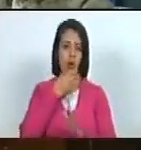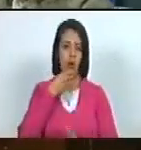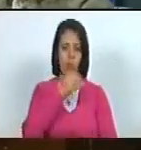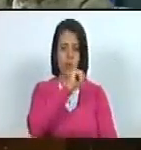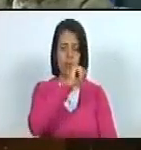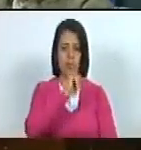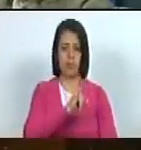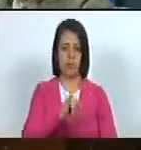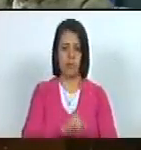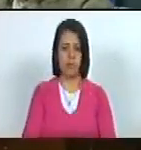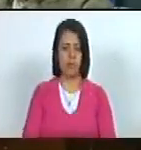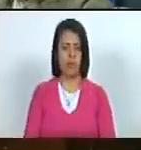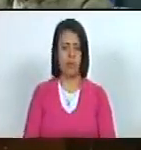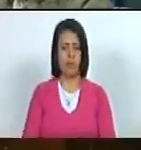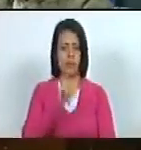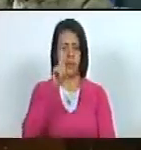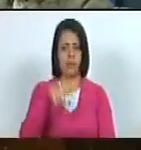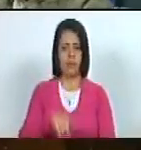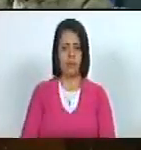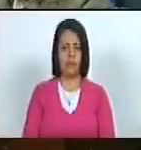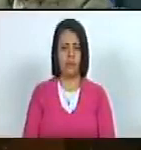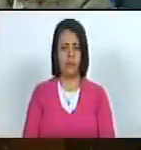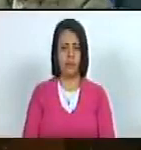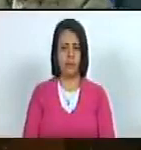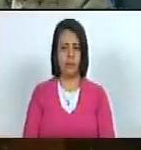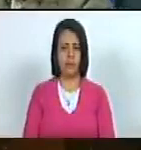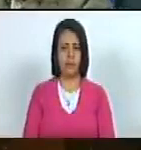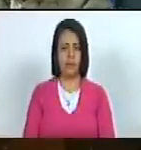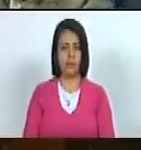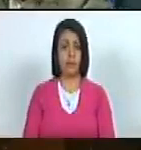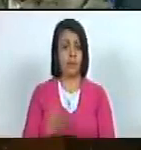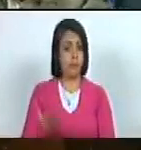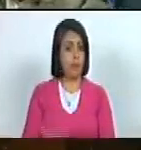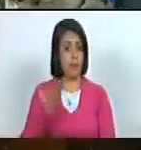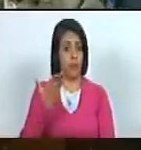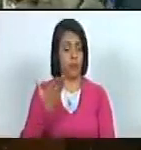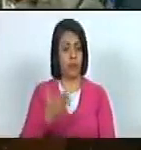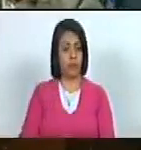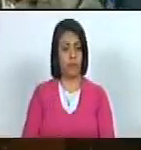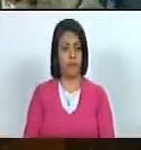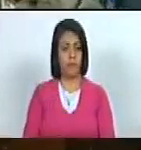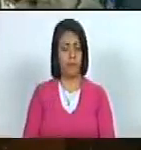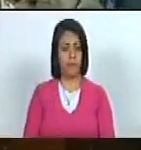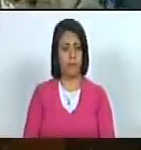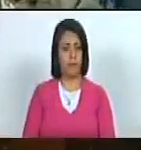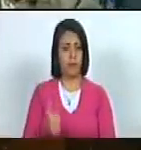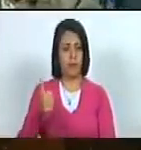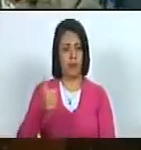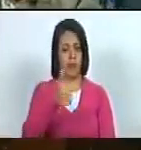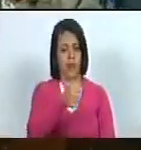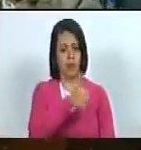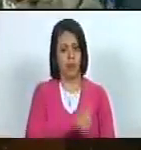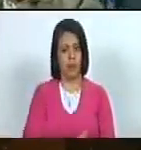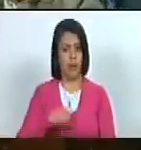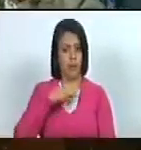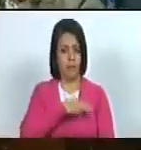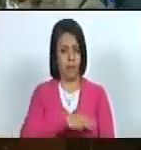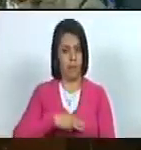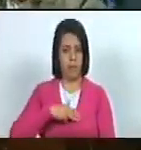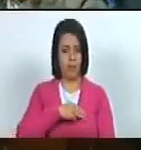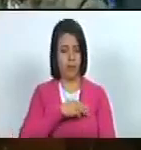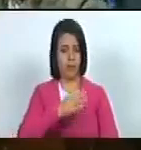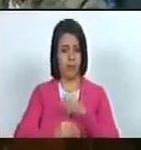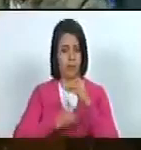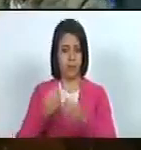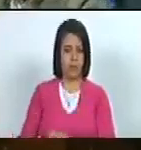azuliano quien además ha sido fundamental en cada una de las misiones a las que